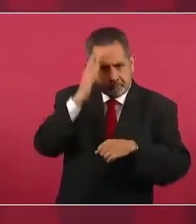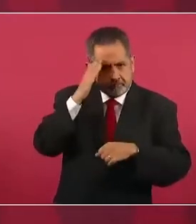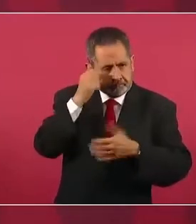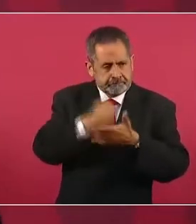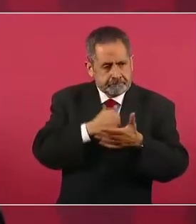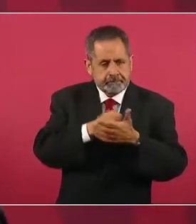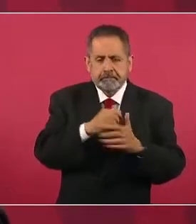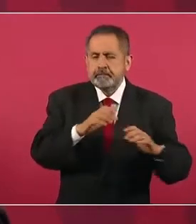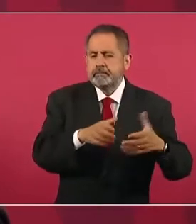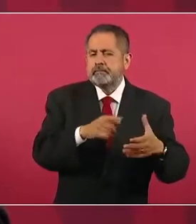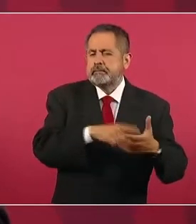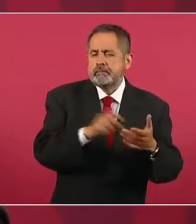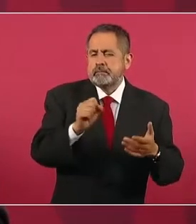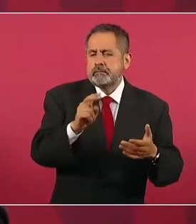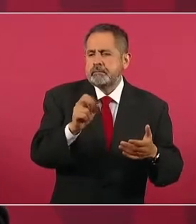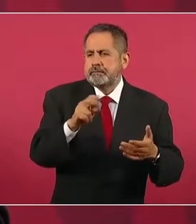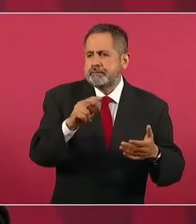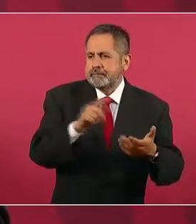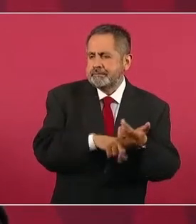Susana,